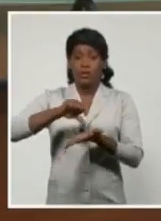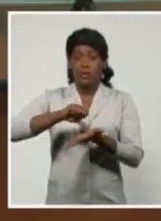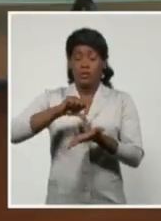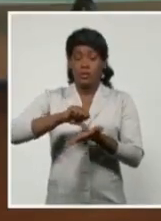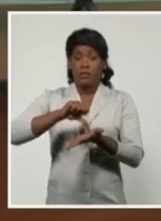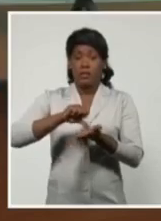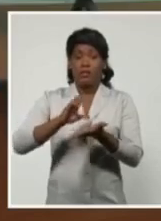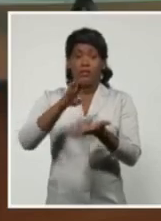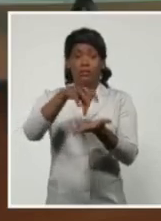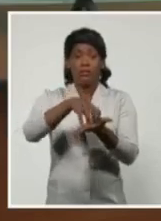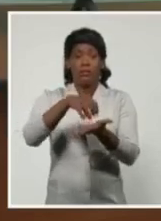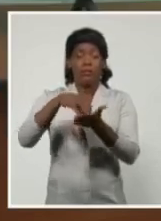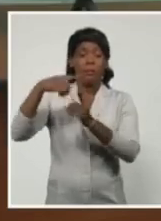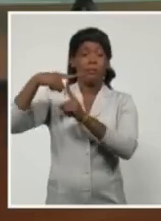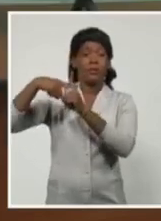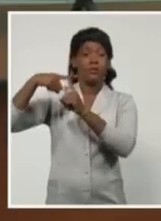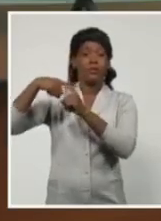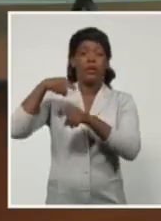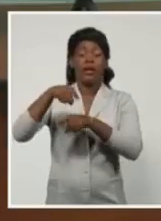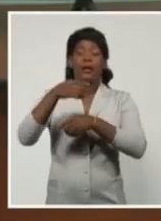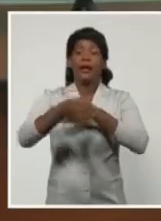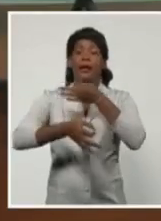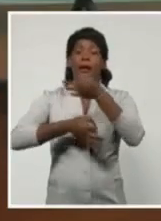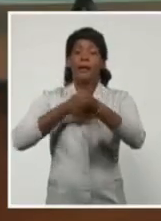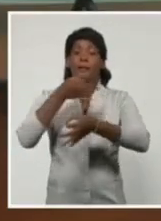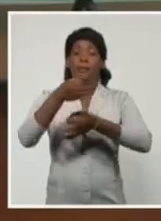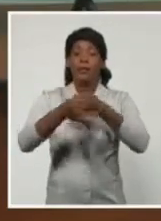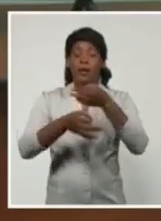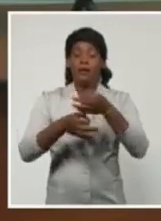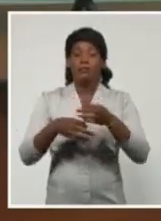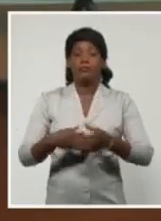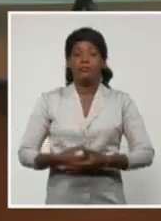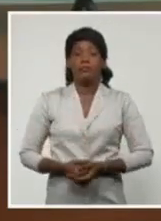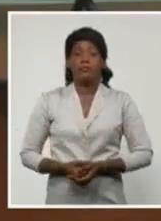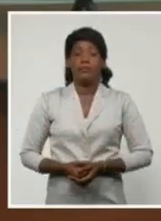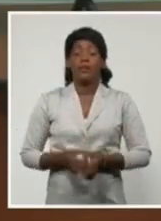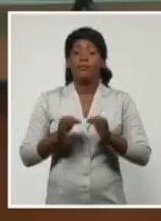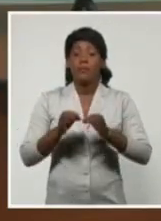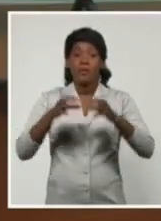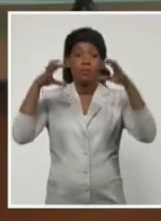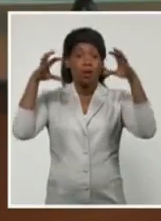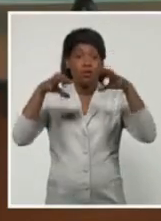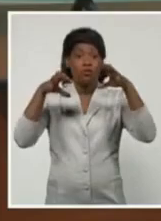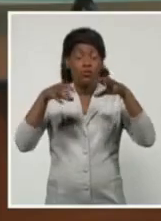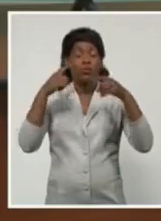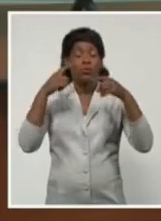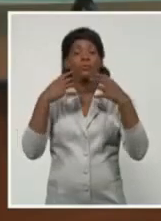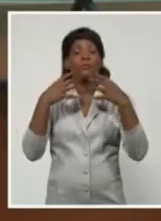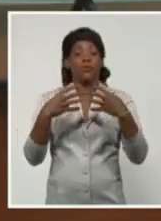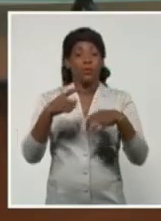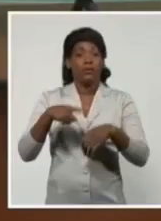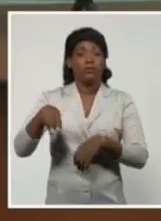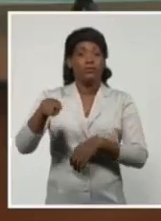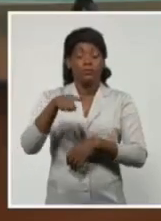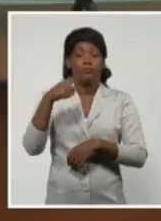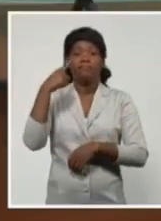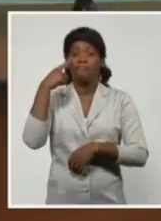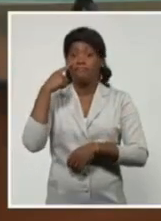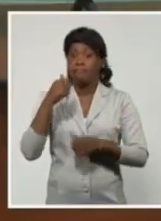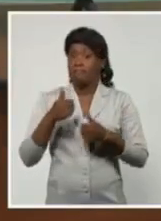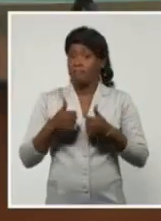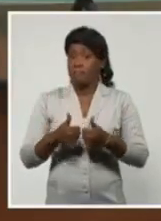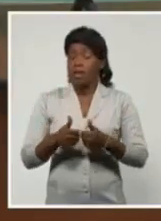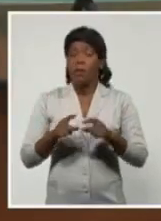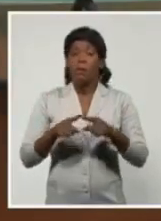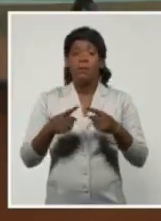Centro Nacional de Pronósticos. Y les recuerdo, la lluvia es un factor muy importante porque la lluvia es uno de